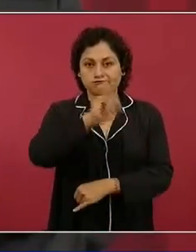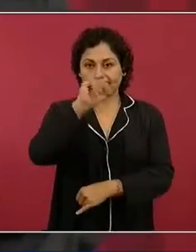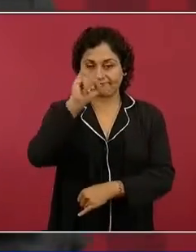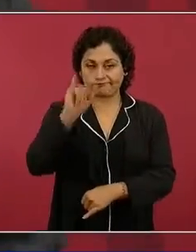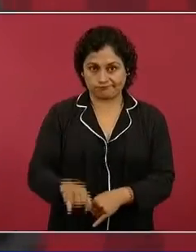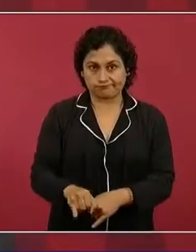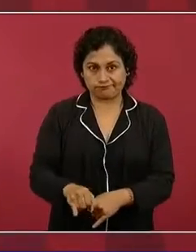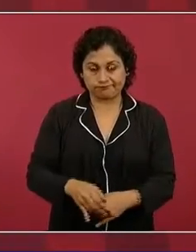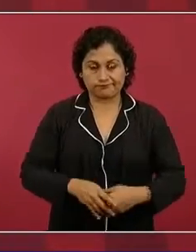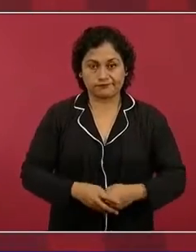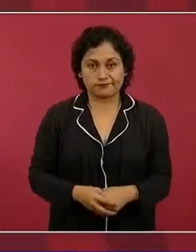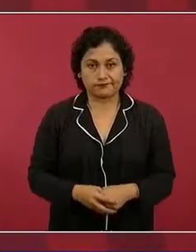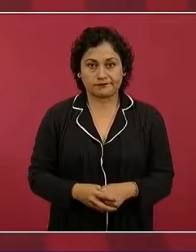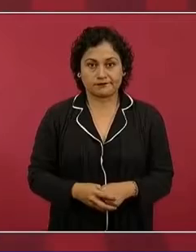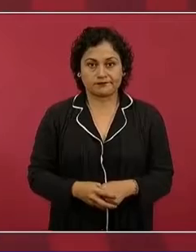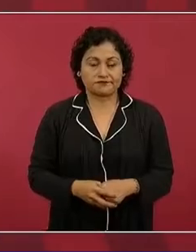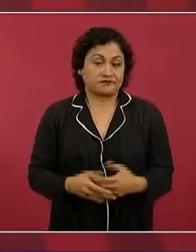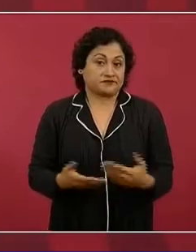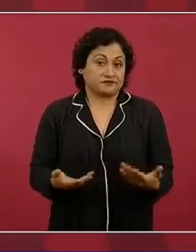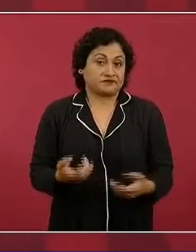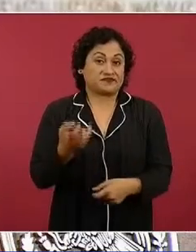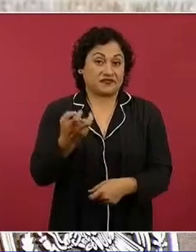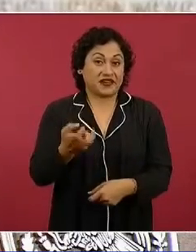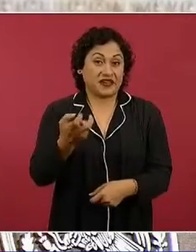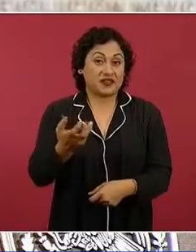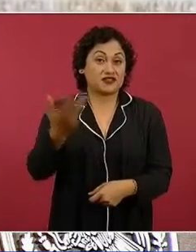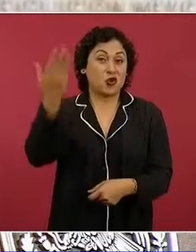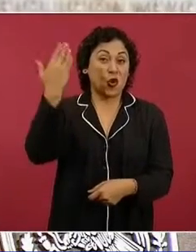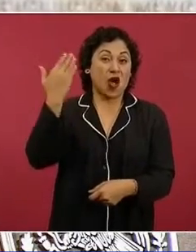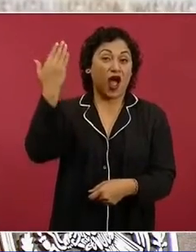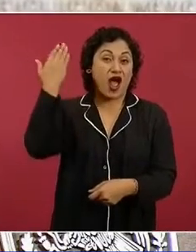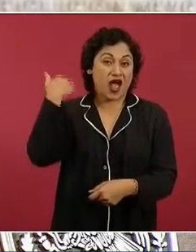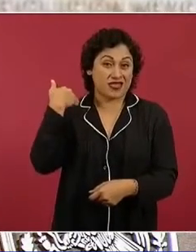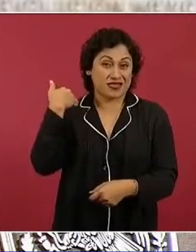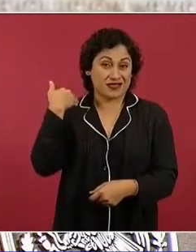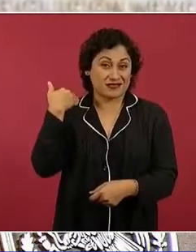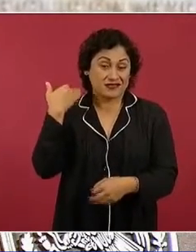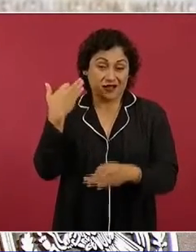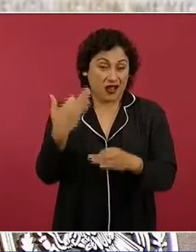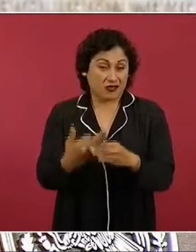ya no es el tiempo de el mátalos en caliente,